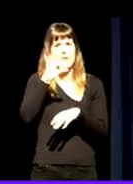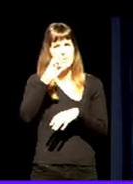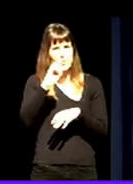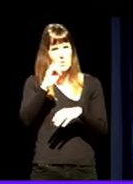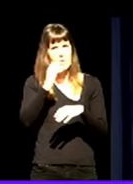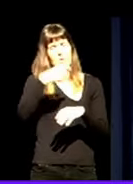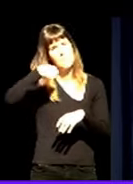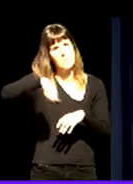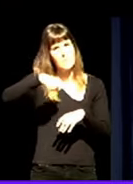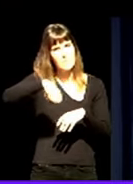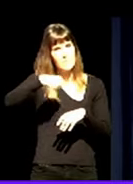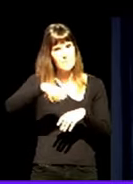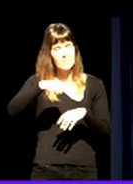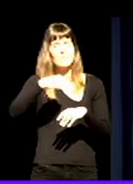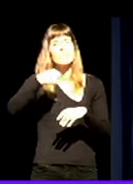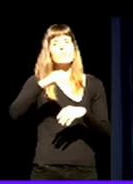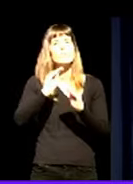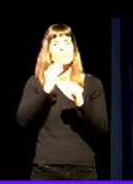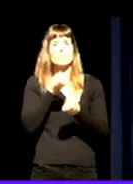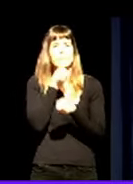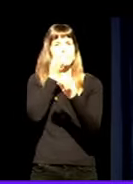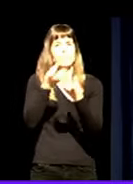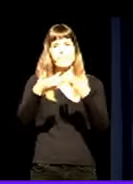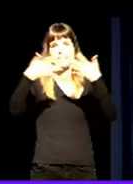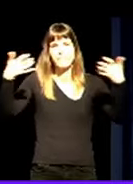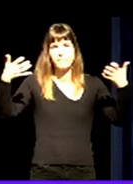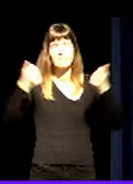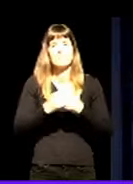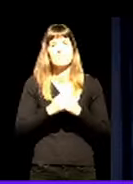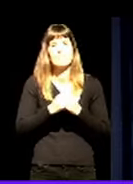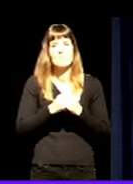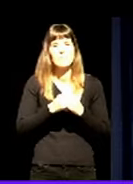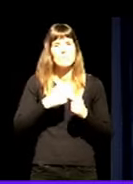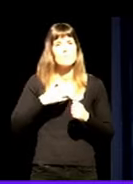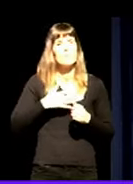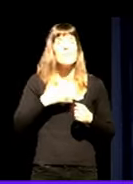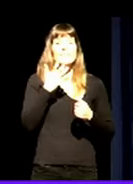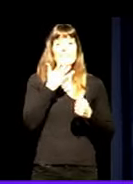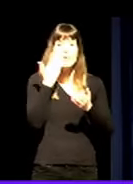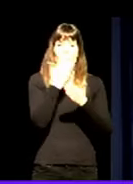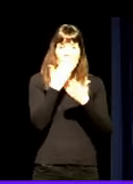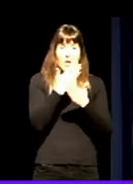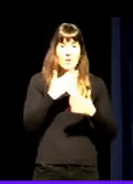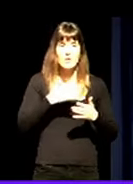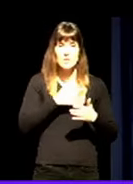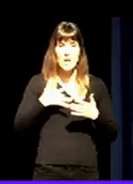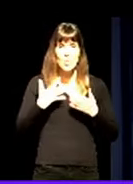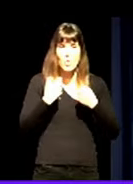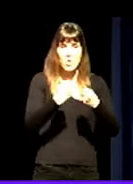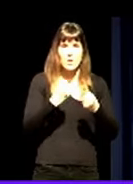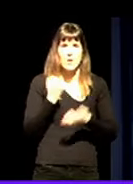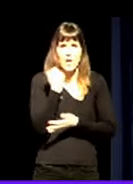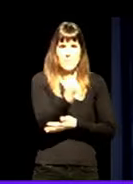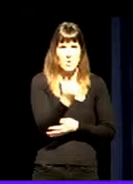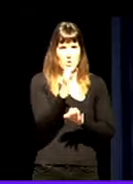rendakariadeen haotik hau ezaten duena. Osasuna sustatzen ez duen eskola bat, ez zinda ez justifikatu eson